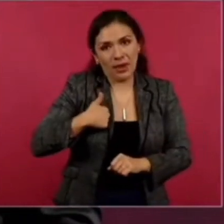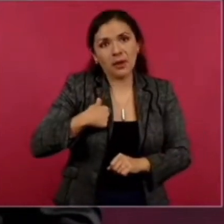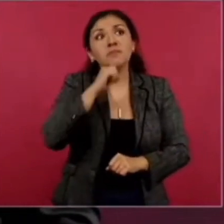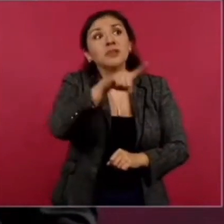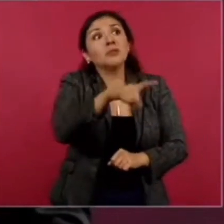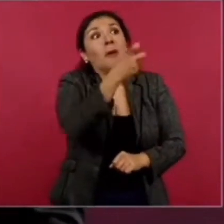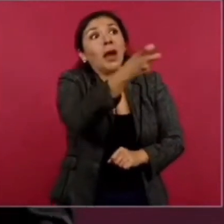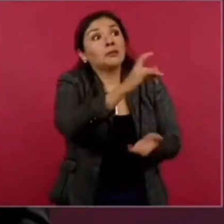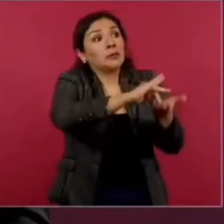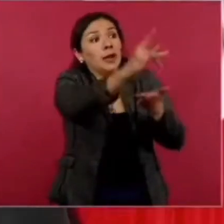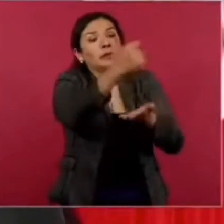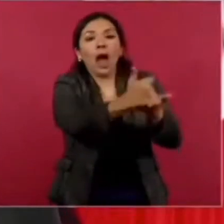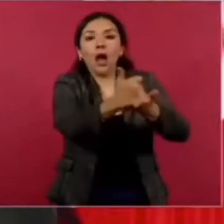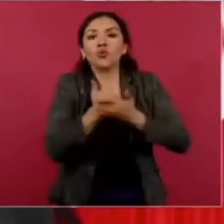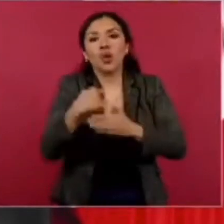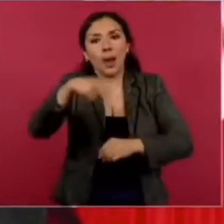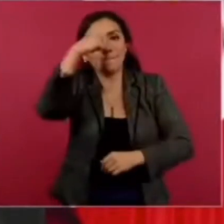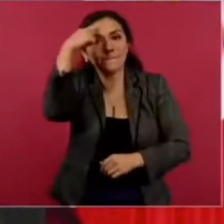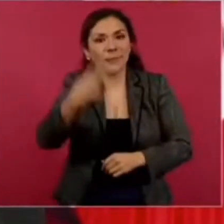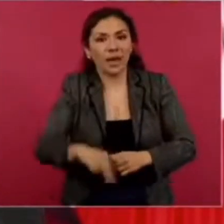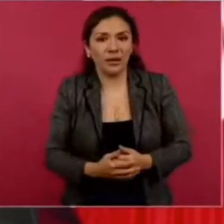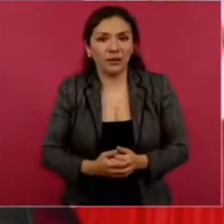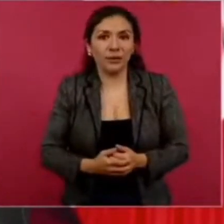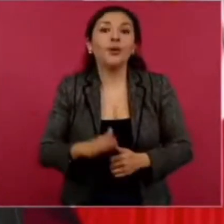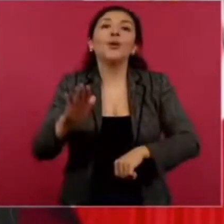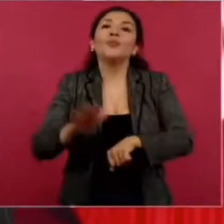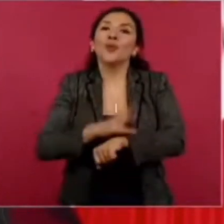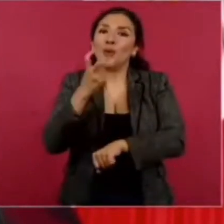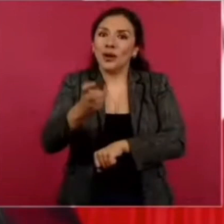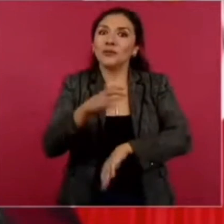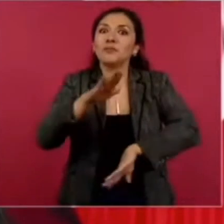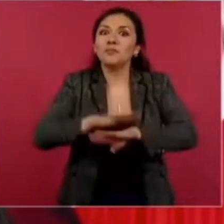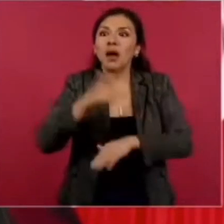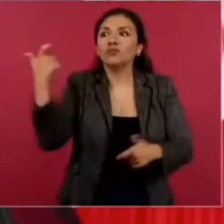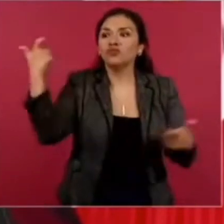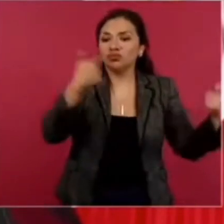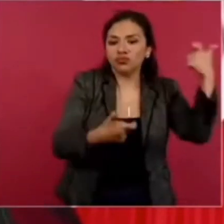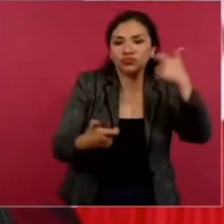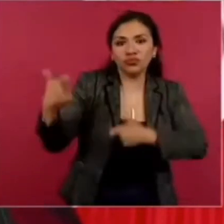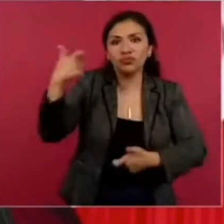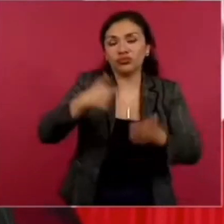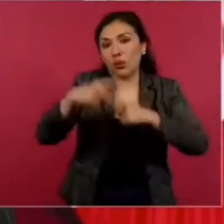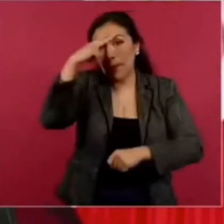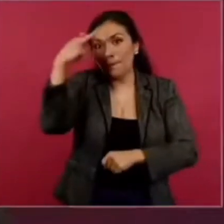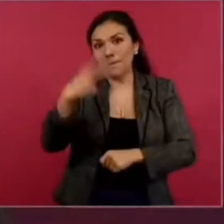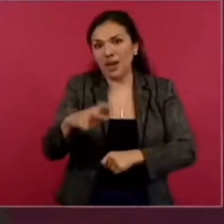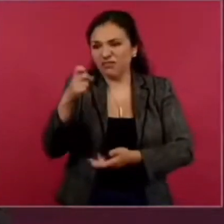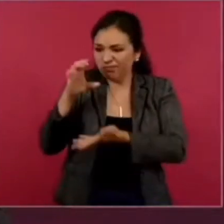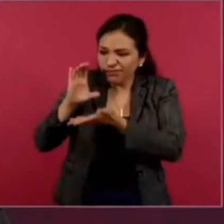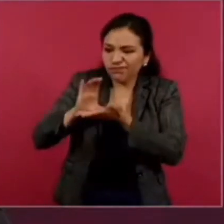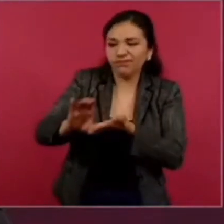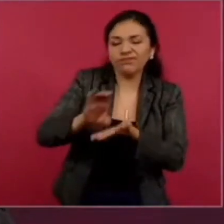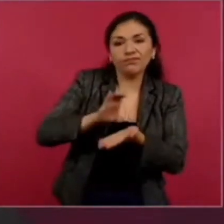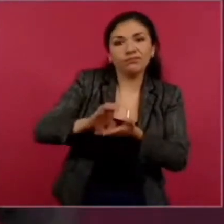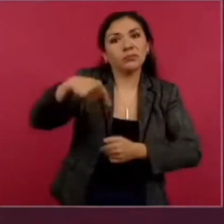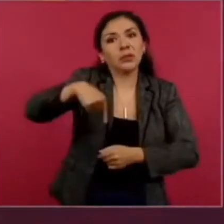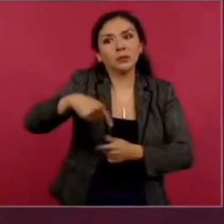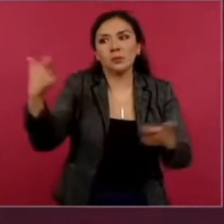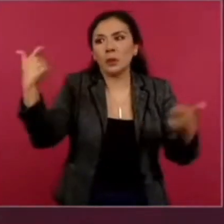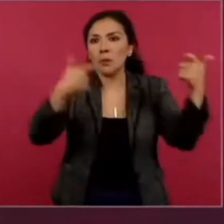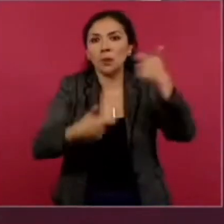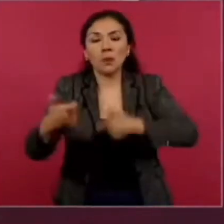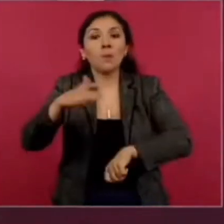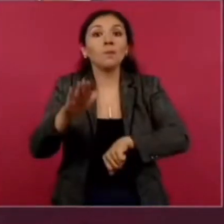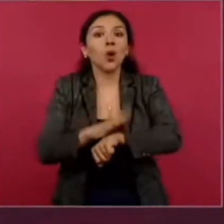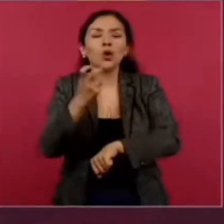Por eso también es que está llegando mucha inversión extranjera a México. Pero desde